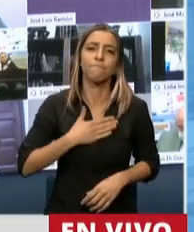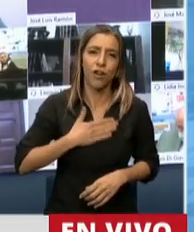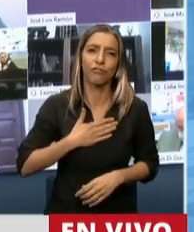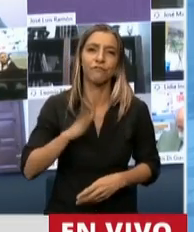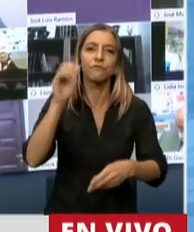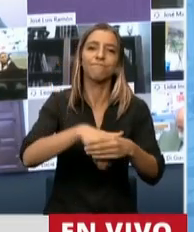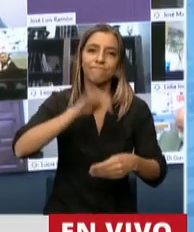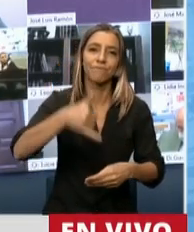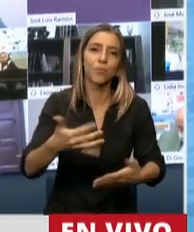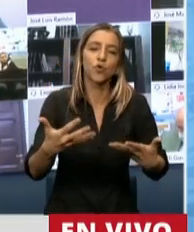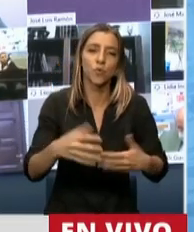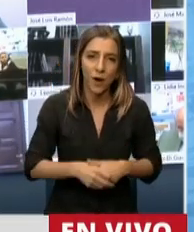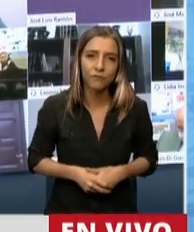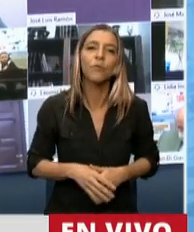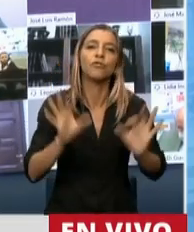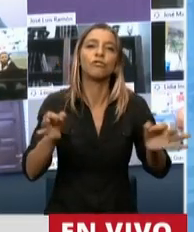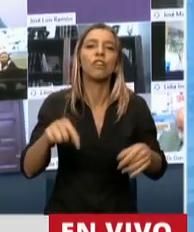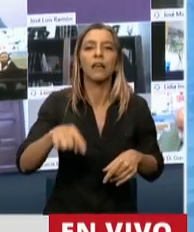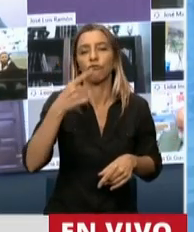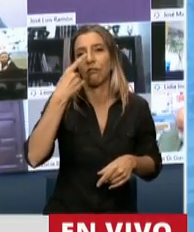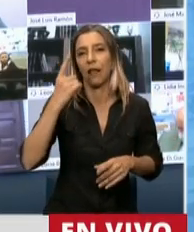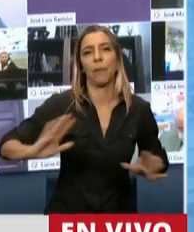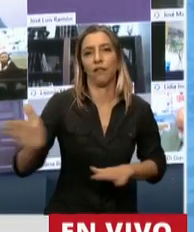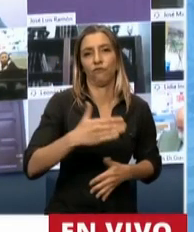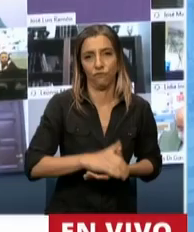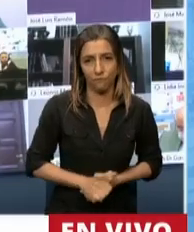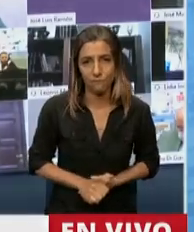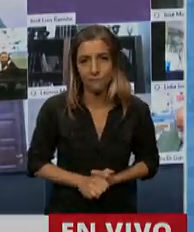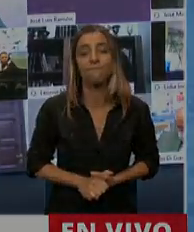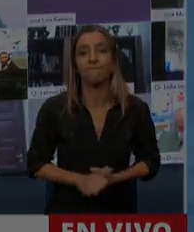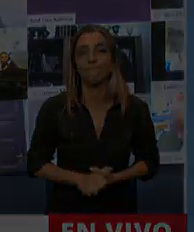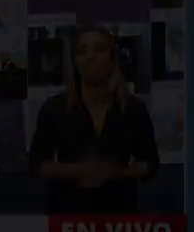la declaración de interés público de esto. Gracias, señor presidente. Gracias, diputado Rodríguez Sáenz.